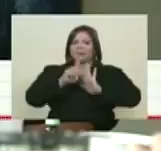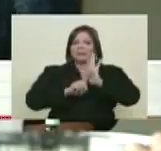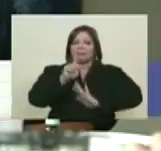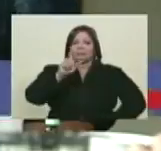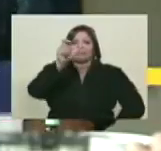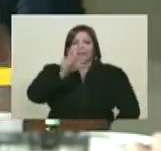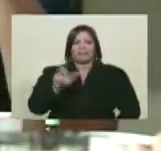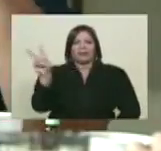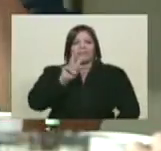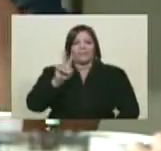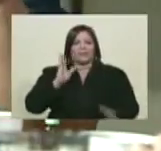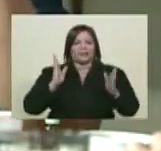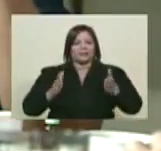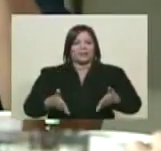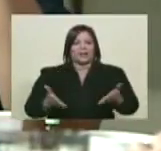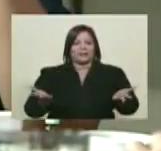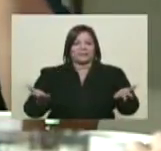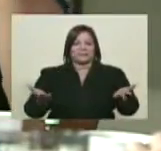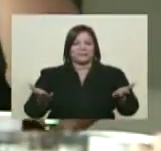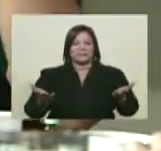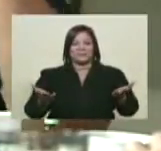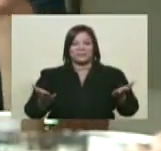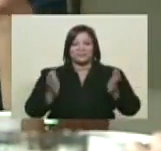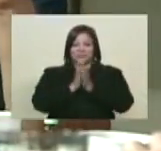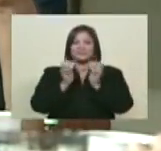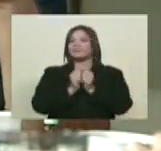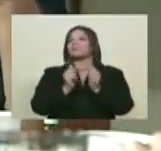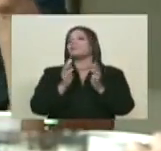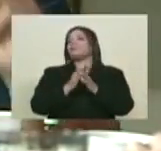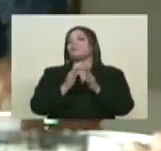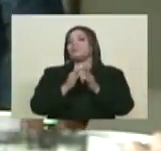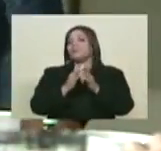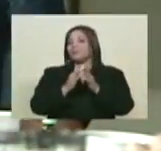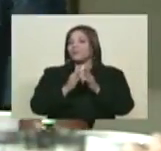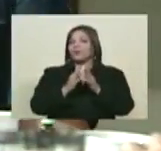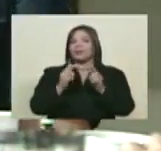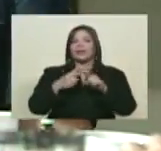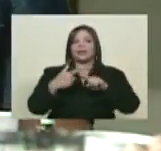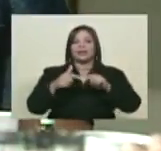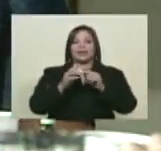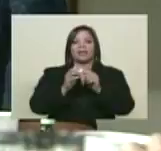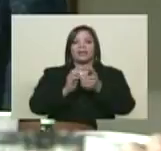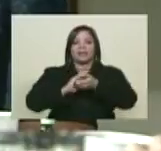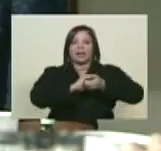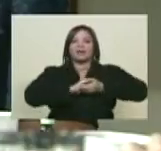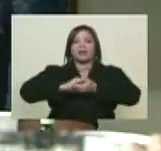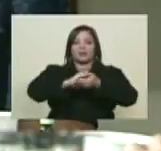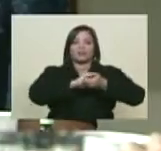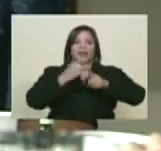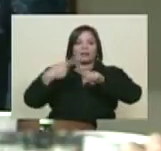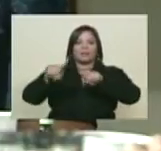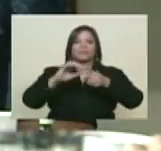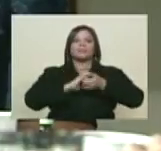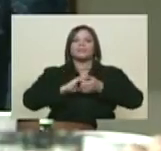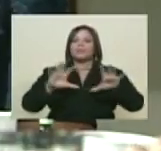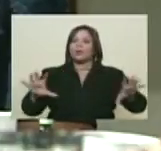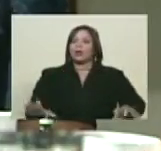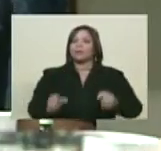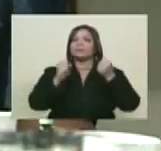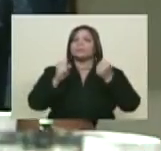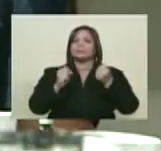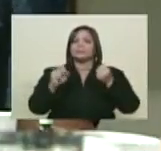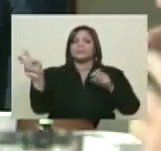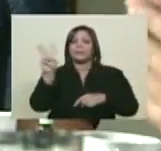venezolanos. Esa parte, esa identidad que habla Rodríguez Carucci, es la que nosotros tenemos que rescatar como